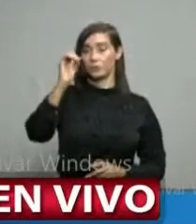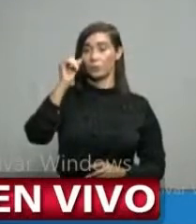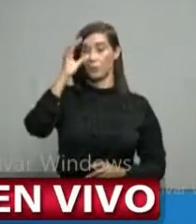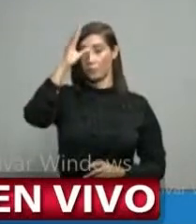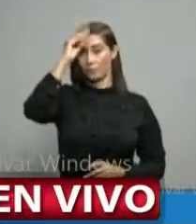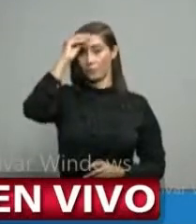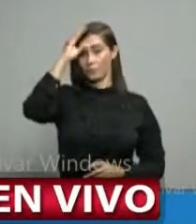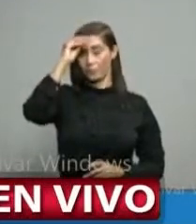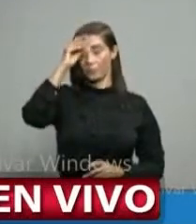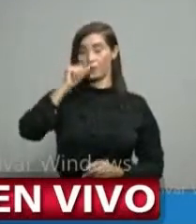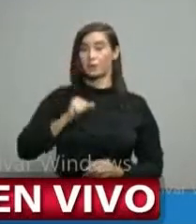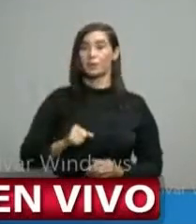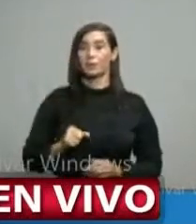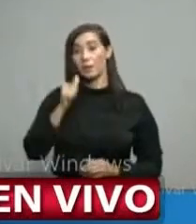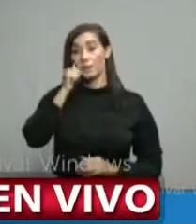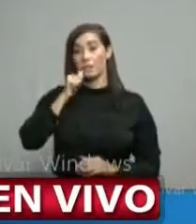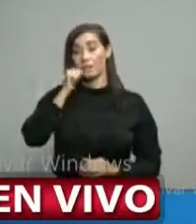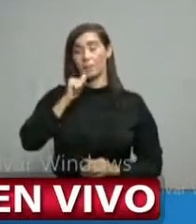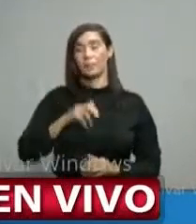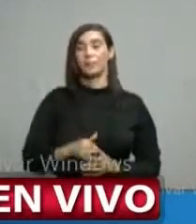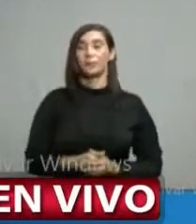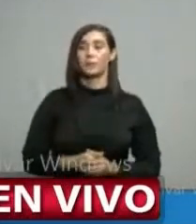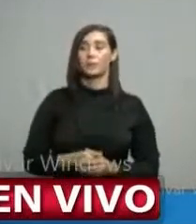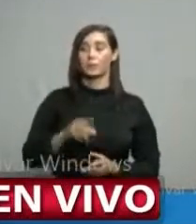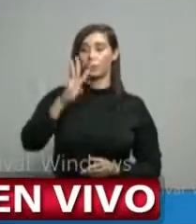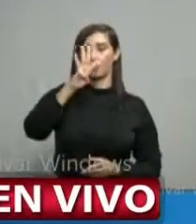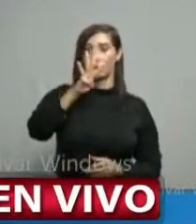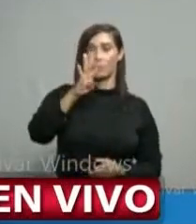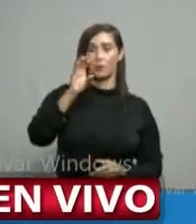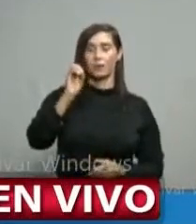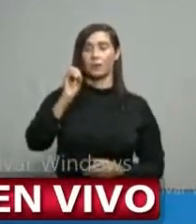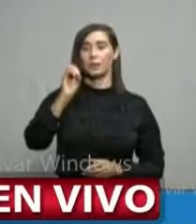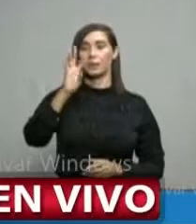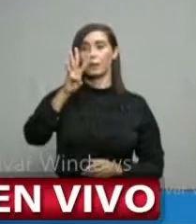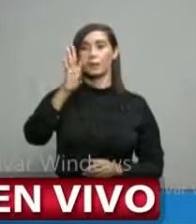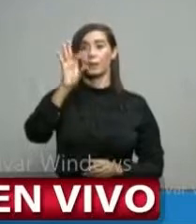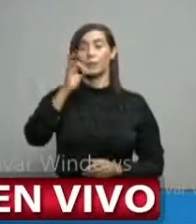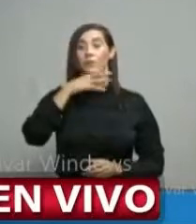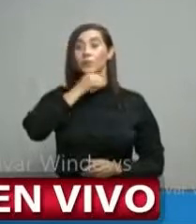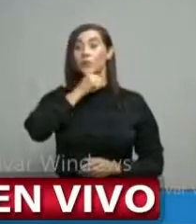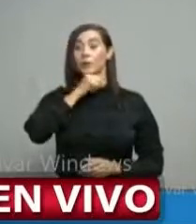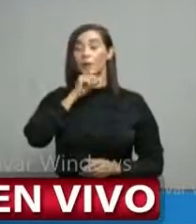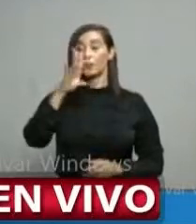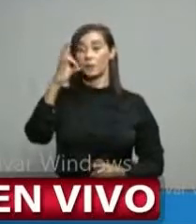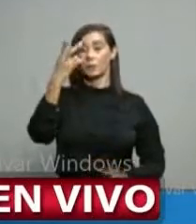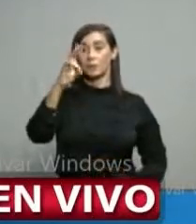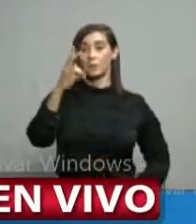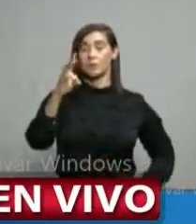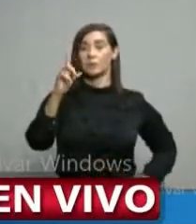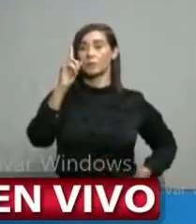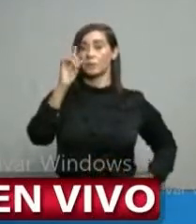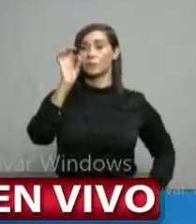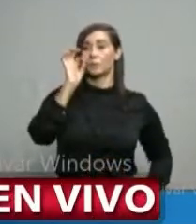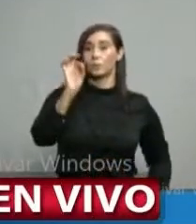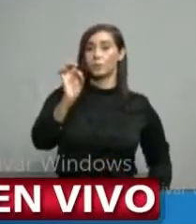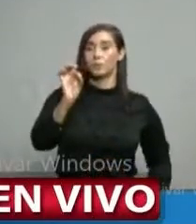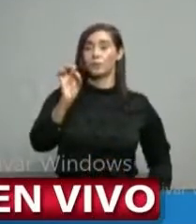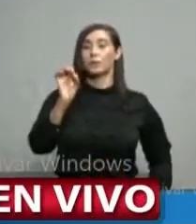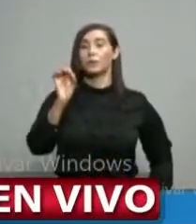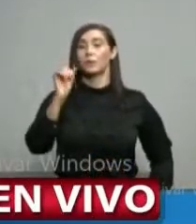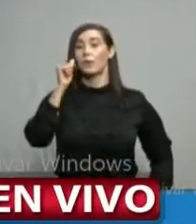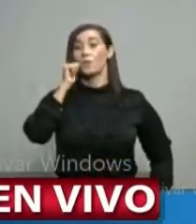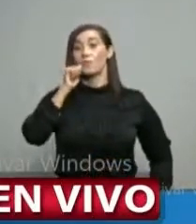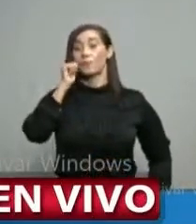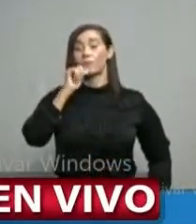% femenino, 40 a 49 años, 17.1% femenino,